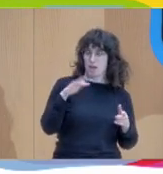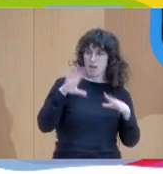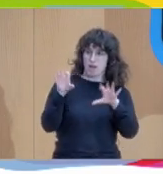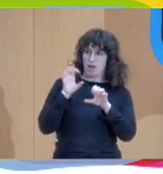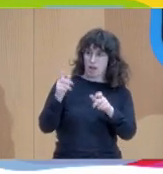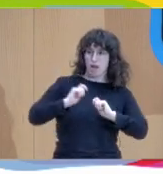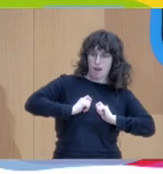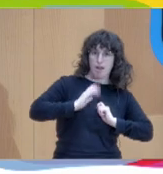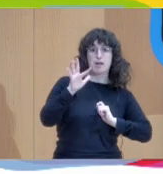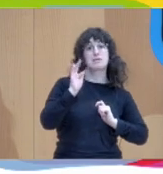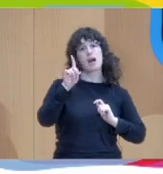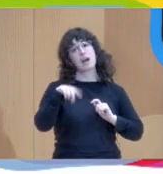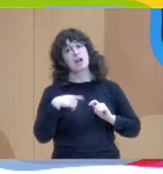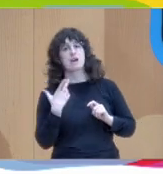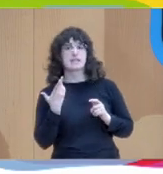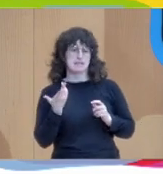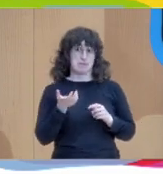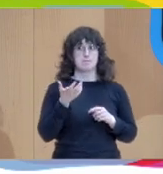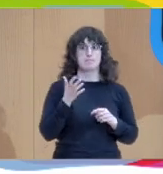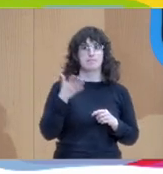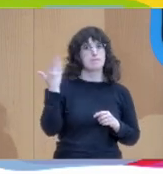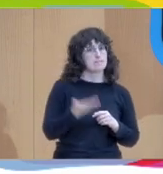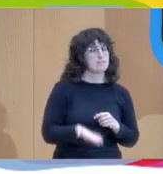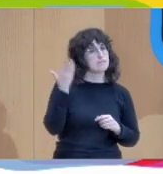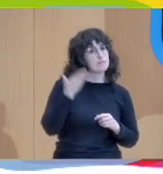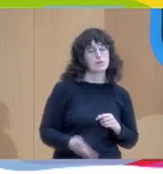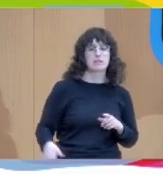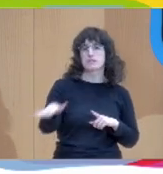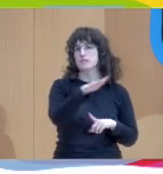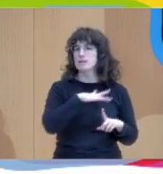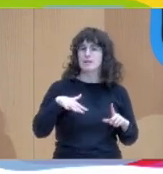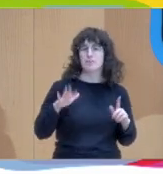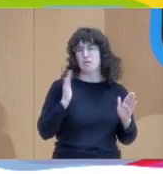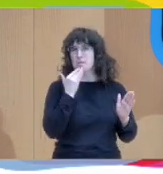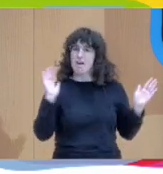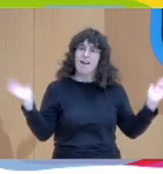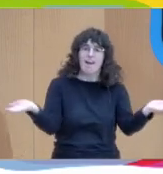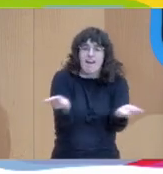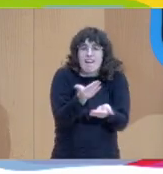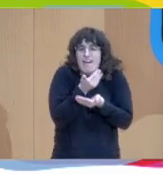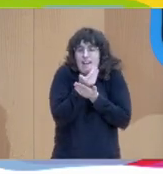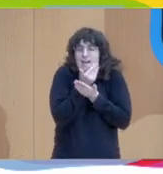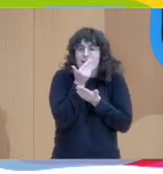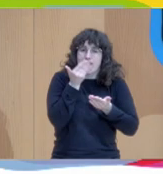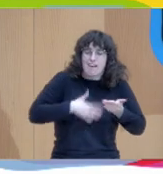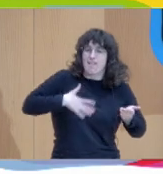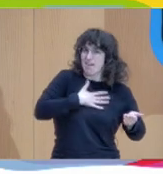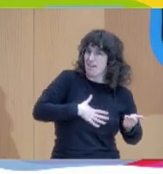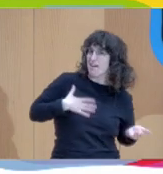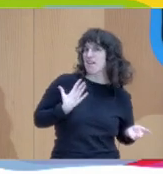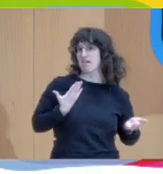y el valor que tiene de facilitar espacios que sean cálidos, que sean cómodos para las personas con las que trabajamos.